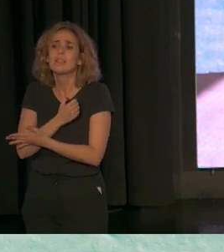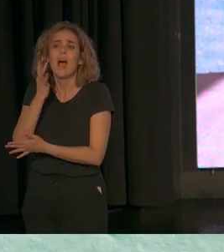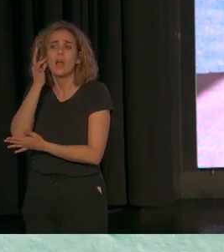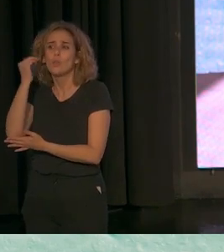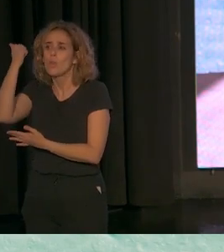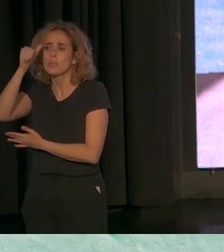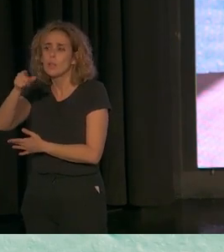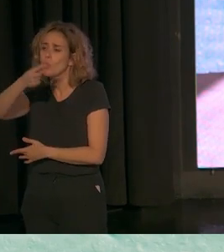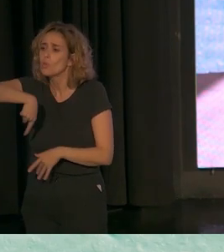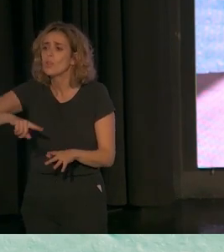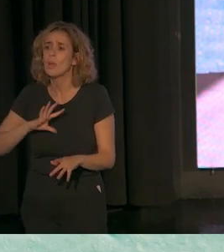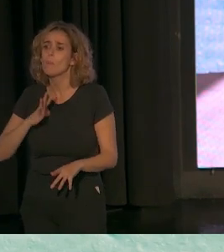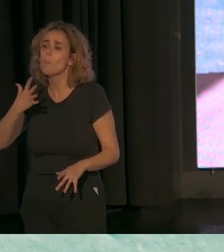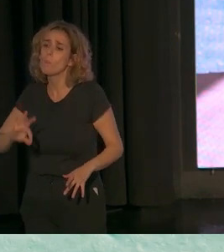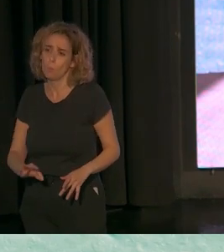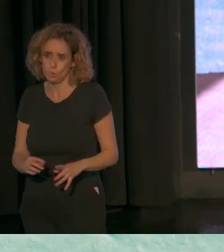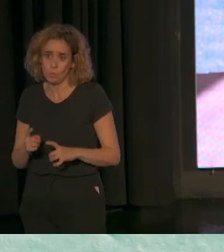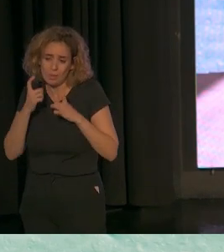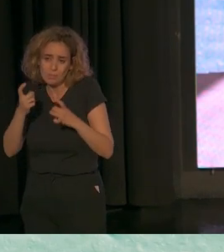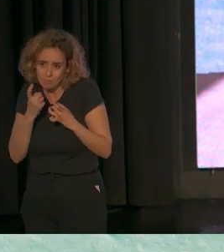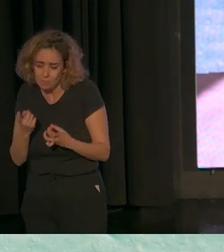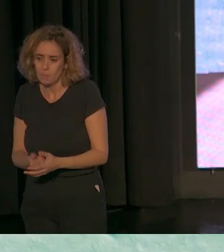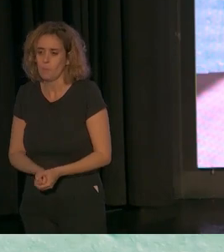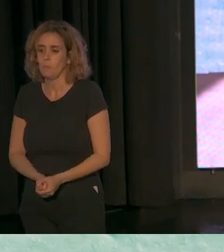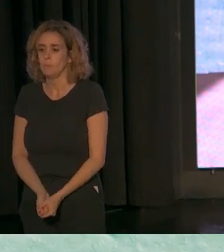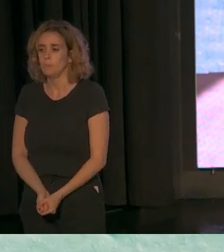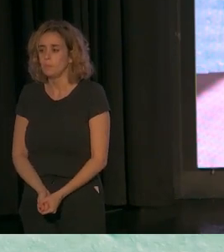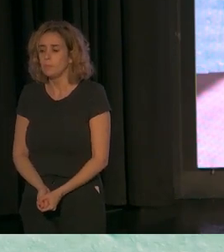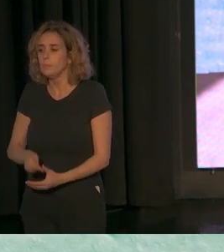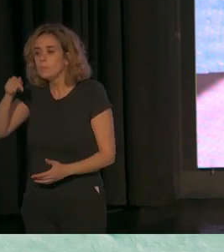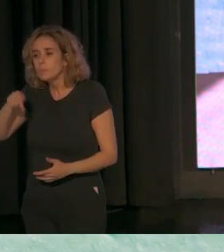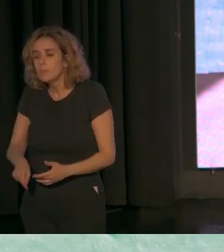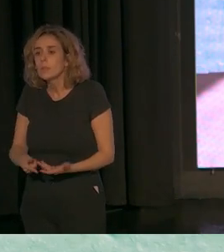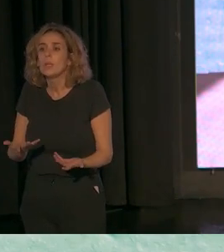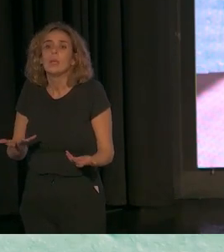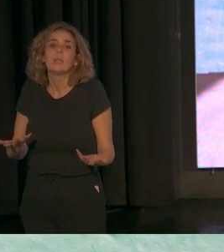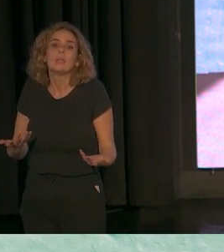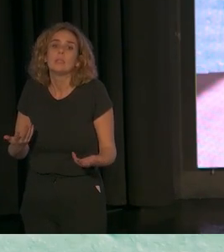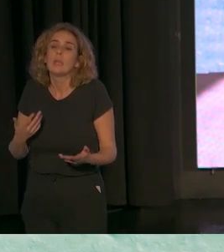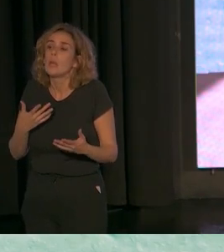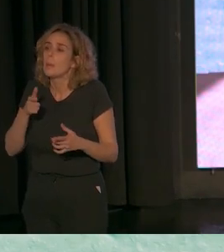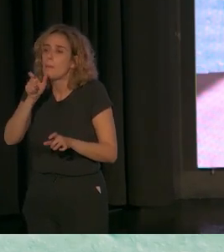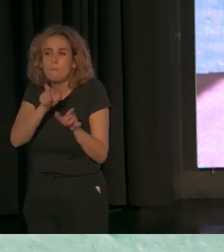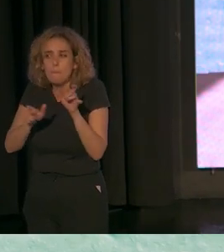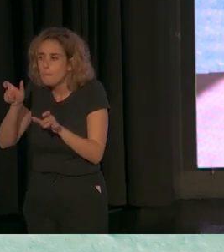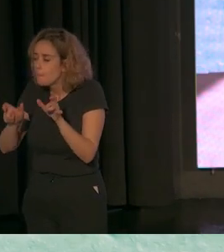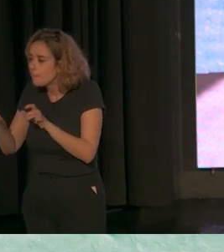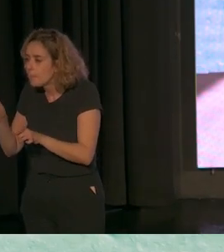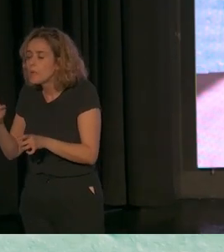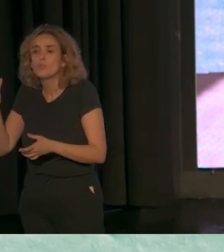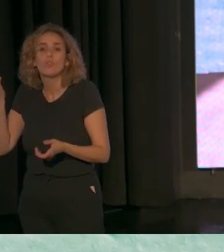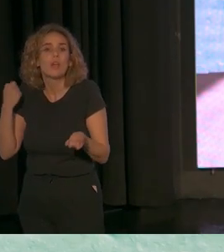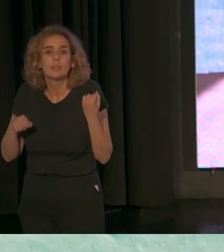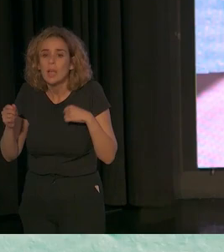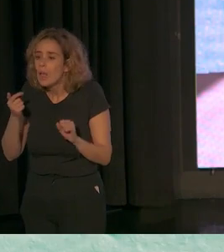lo habéis hecho posible. No es posible en estos momentos señalar a la cantidad de personas y de actores